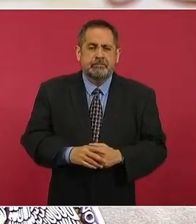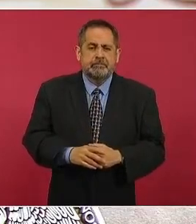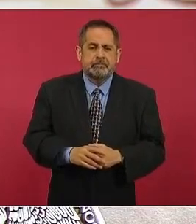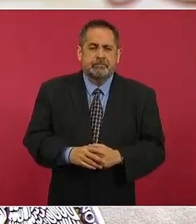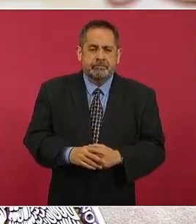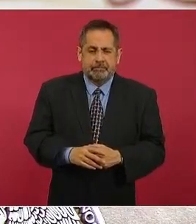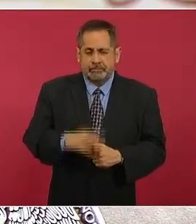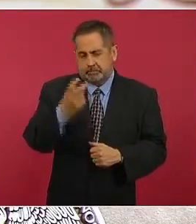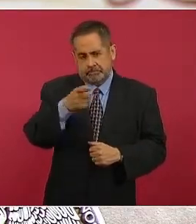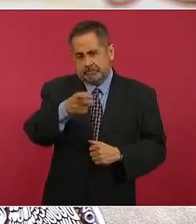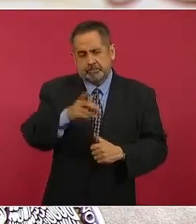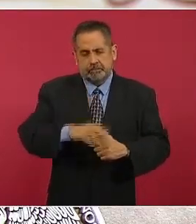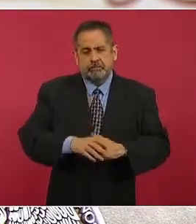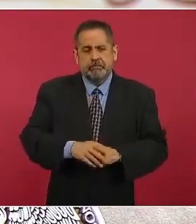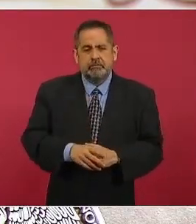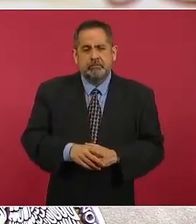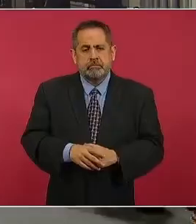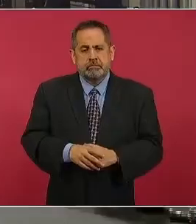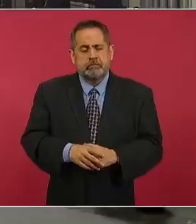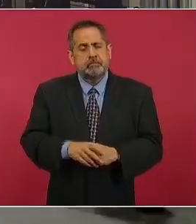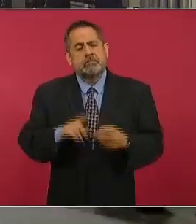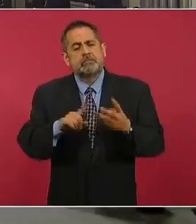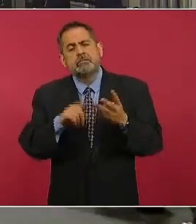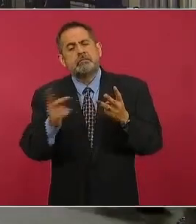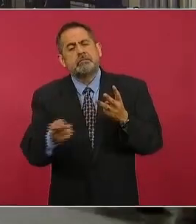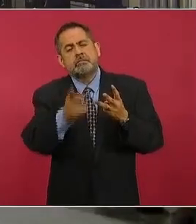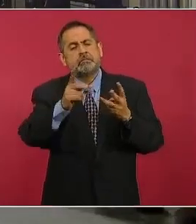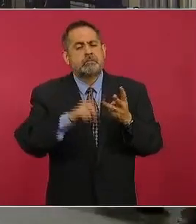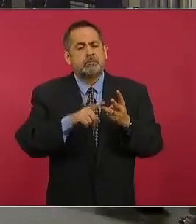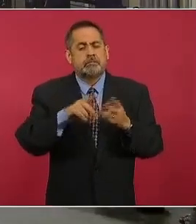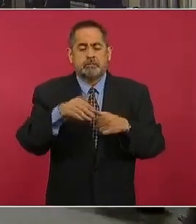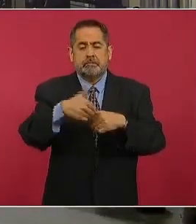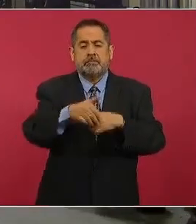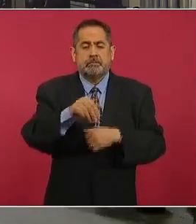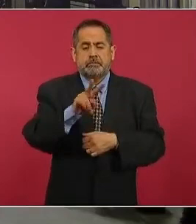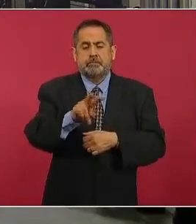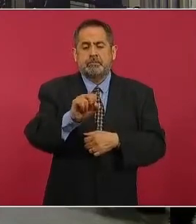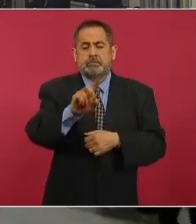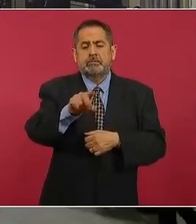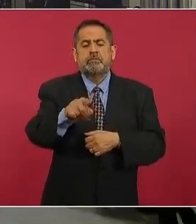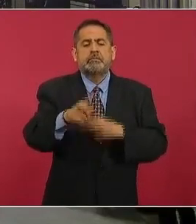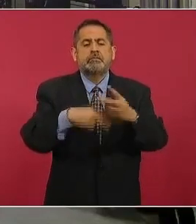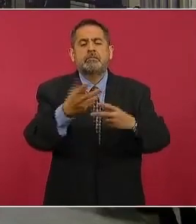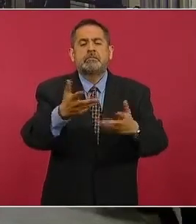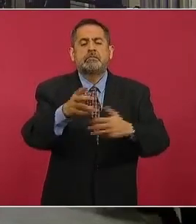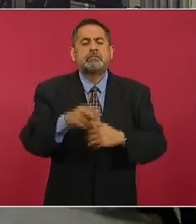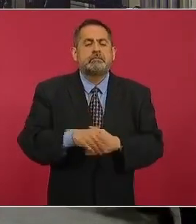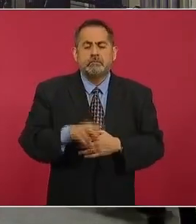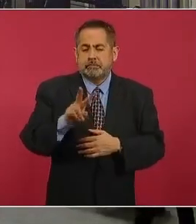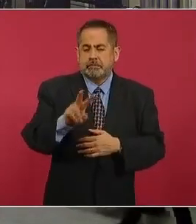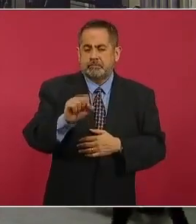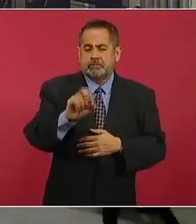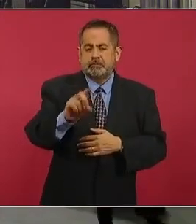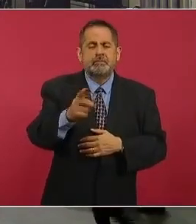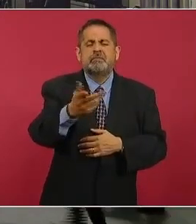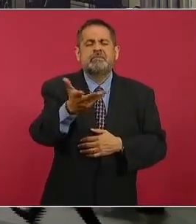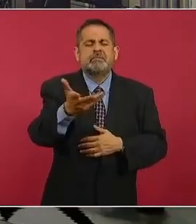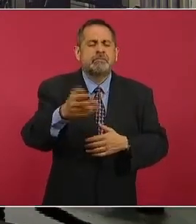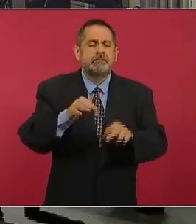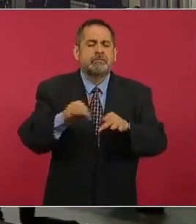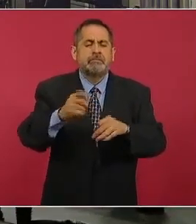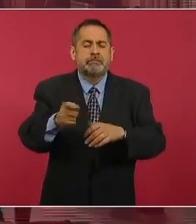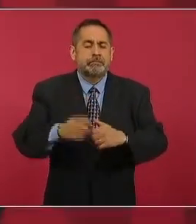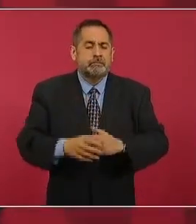pero es eso gracias y preguntarle de la agenda de fin de semana la agenda de este fin de semana que sigue